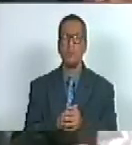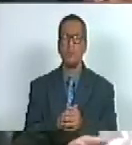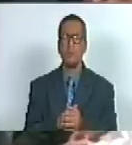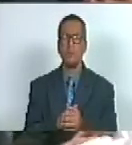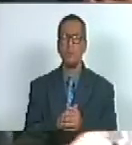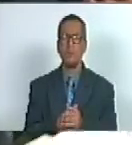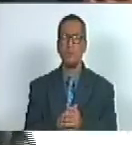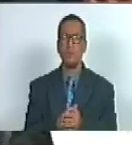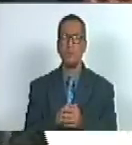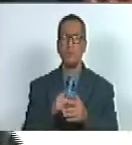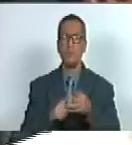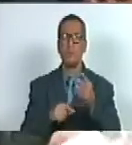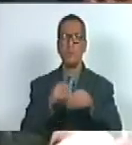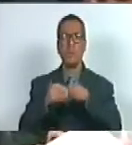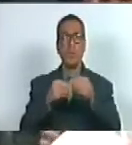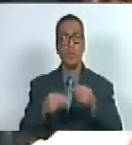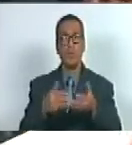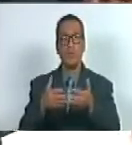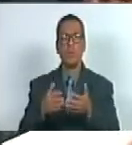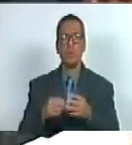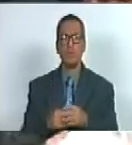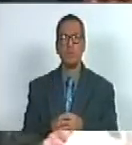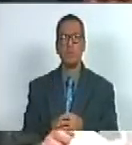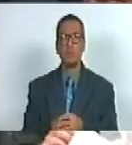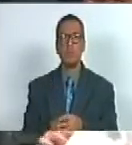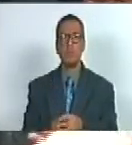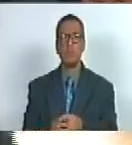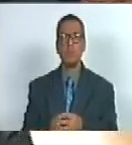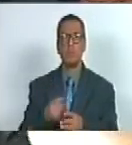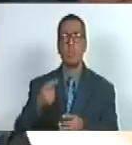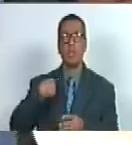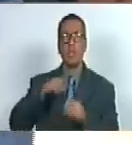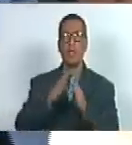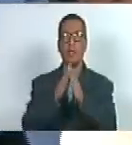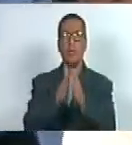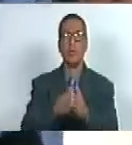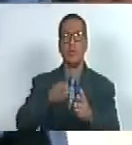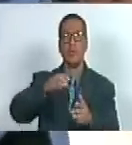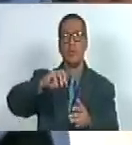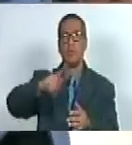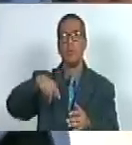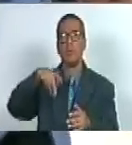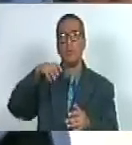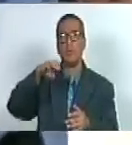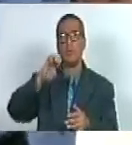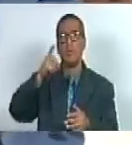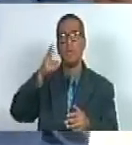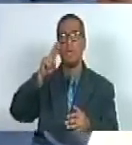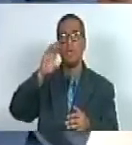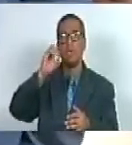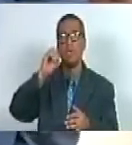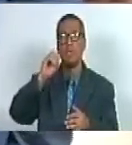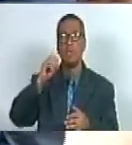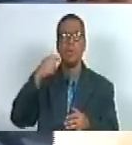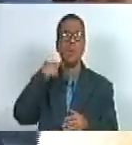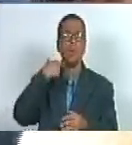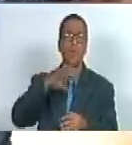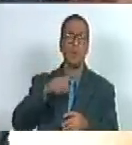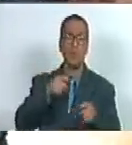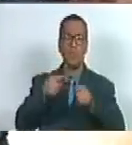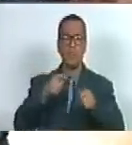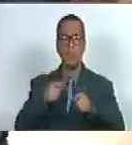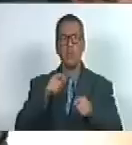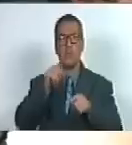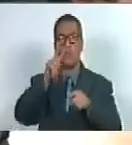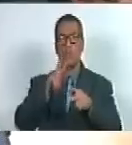los restos simbólicos del teniente de navío Pedro Lucas Urribarri que fue clave en la acción que va a acompañar a otros